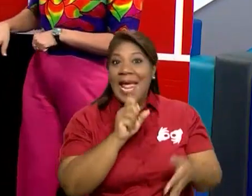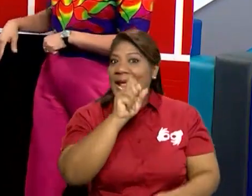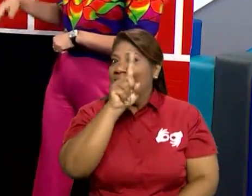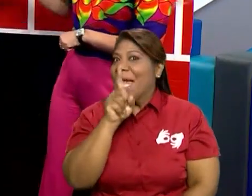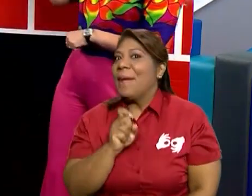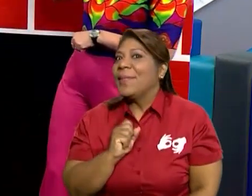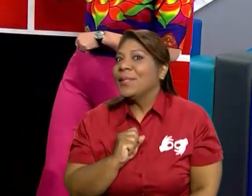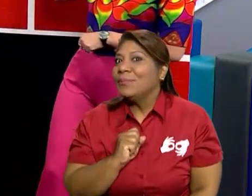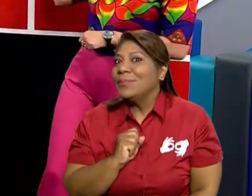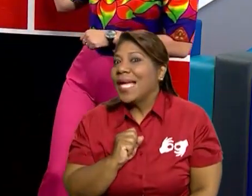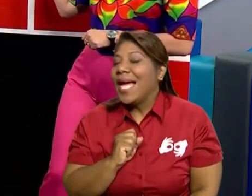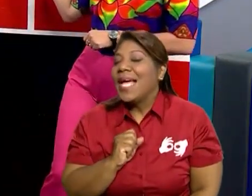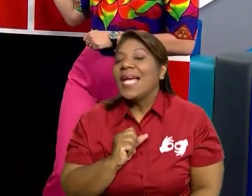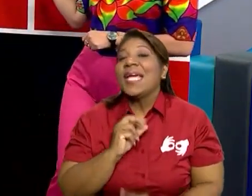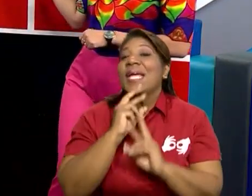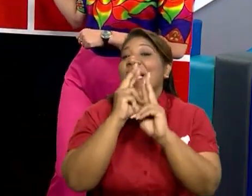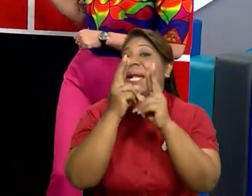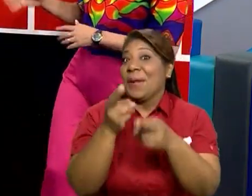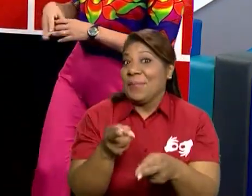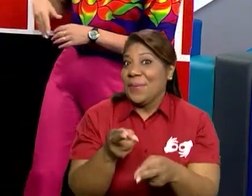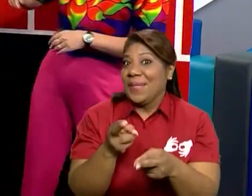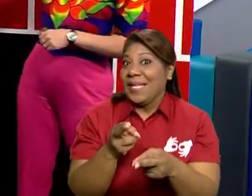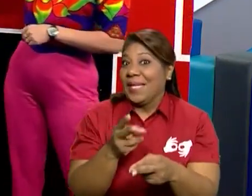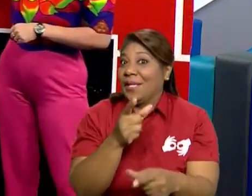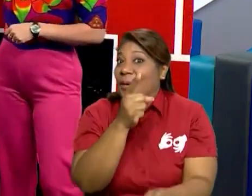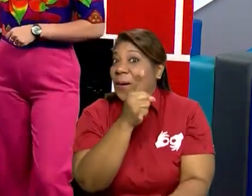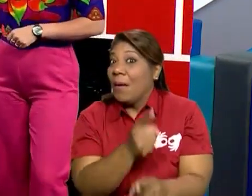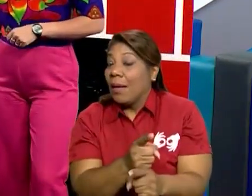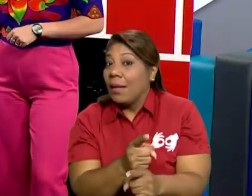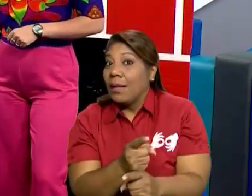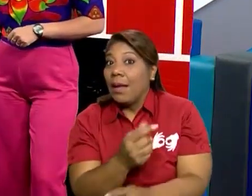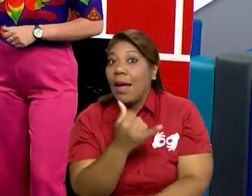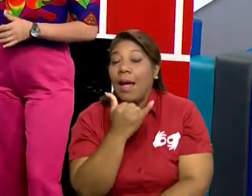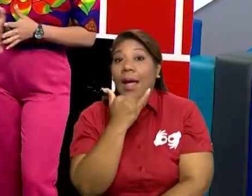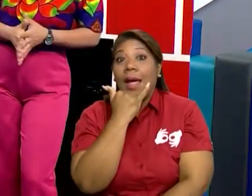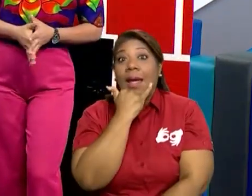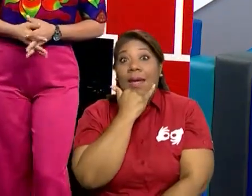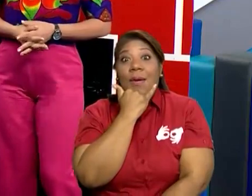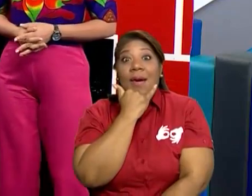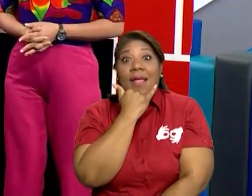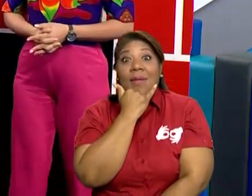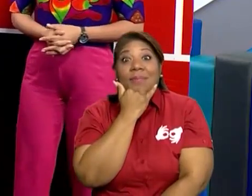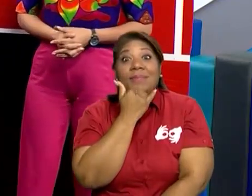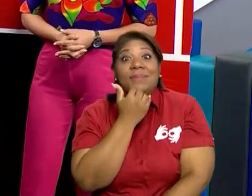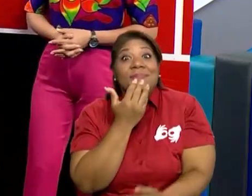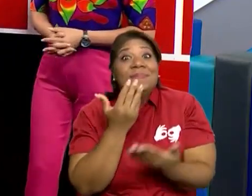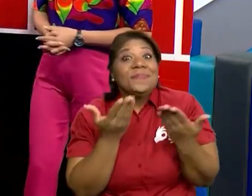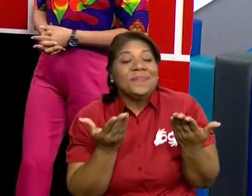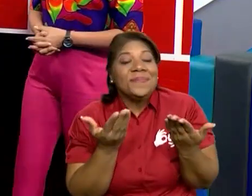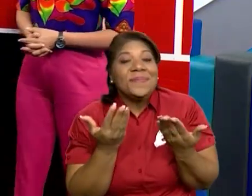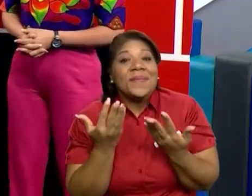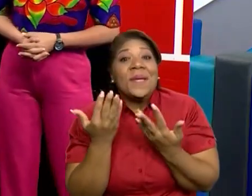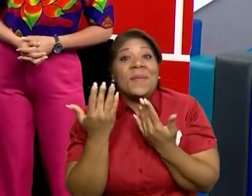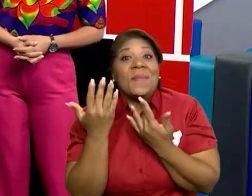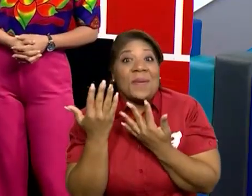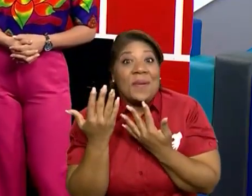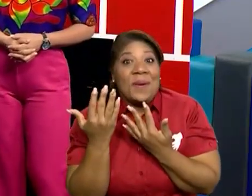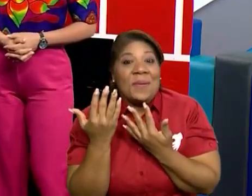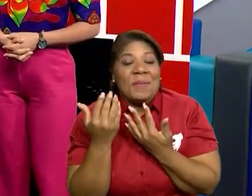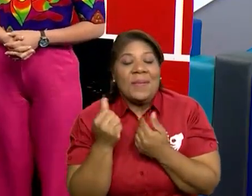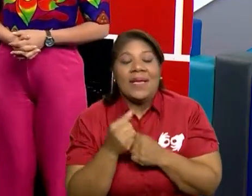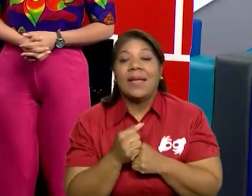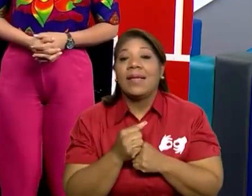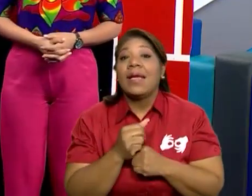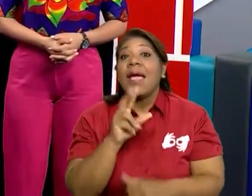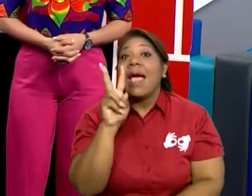La maestra Katia en esta casita del cerdito de ladrillo y yo en la casita de madera. Así es. Así que bueno, vamos a empezar. Y